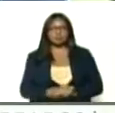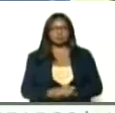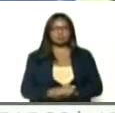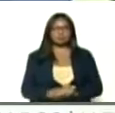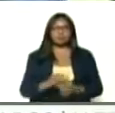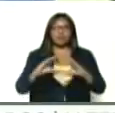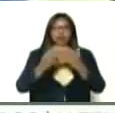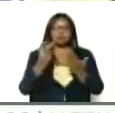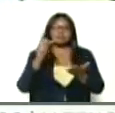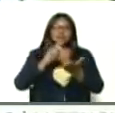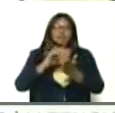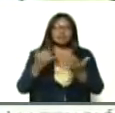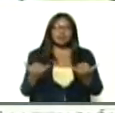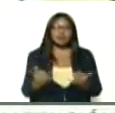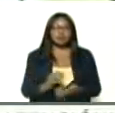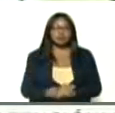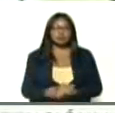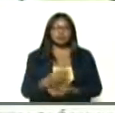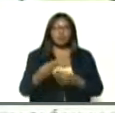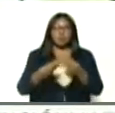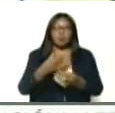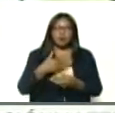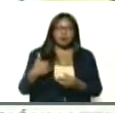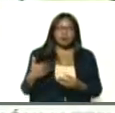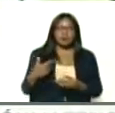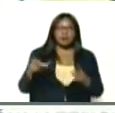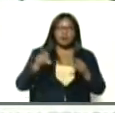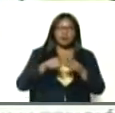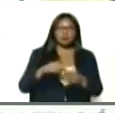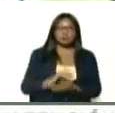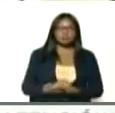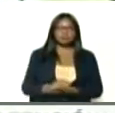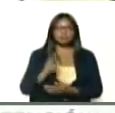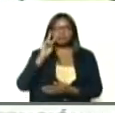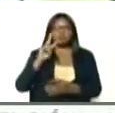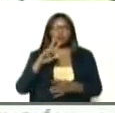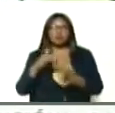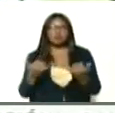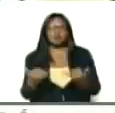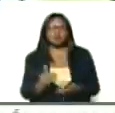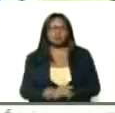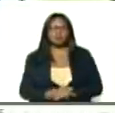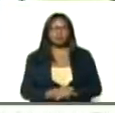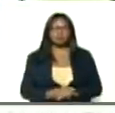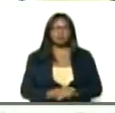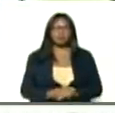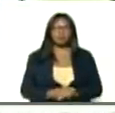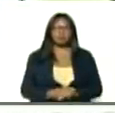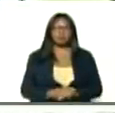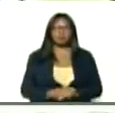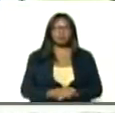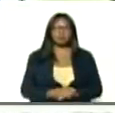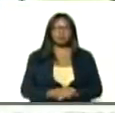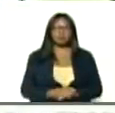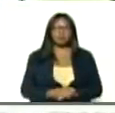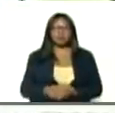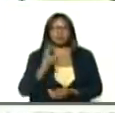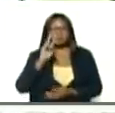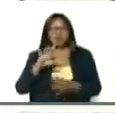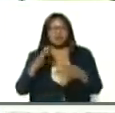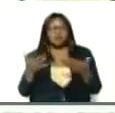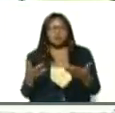clases presenciales, como la queríamos, veremos cuándo, ¿cómo es dices tú, Silvia? Se verá cuándo,